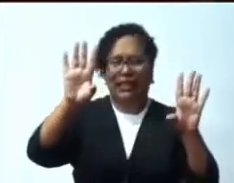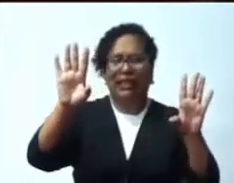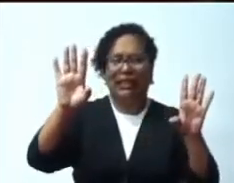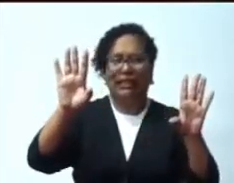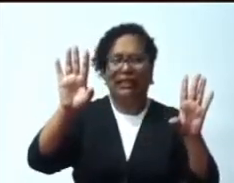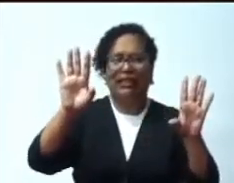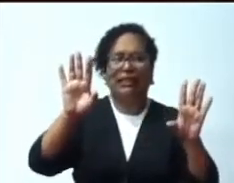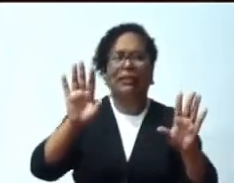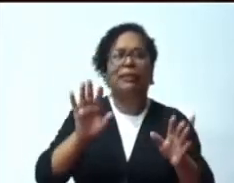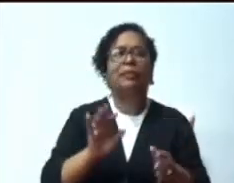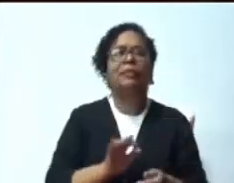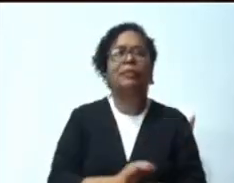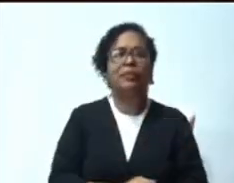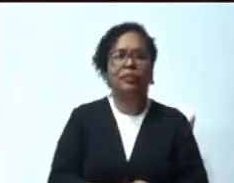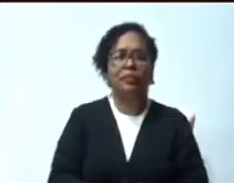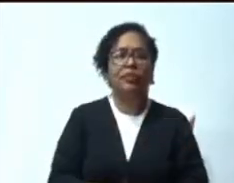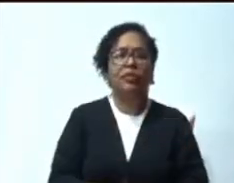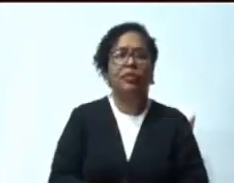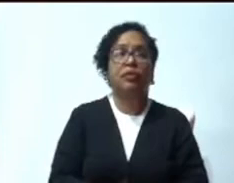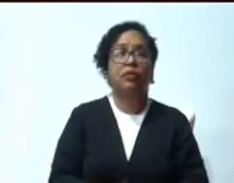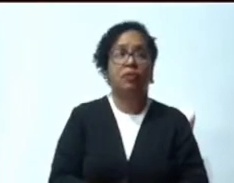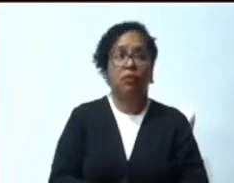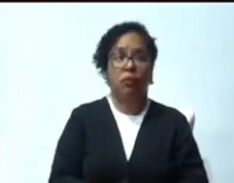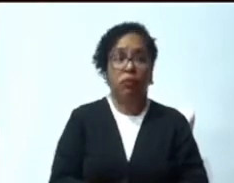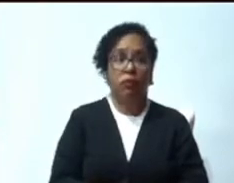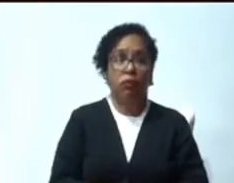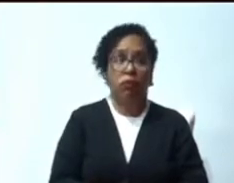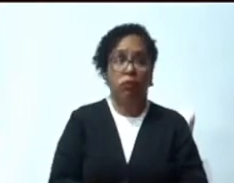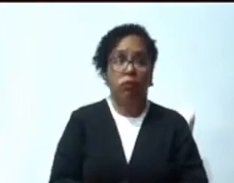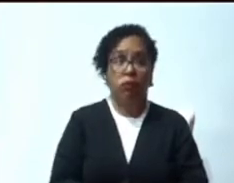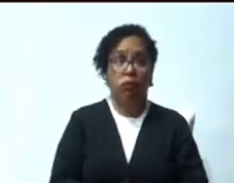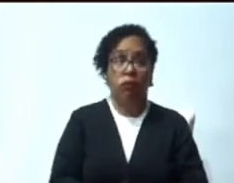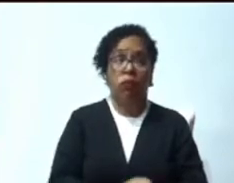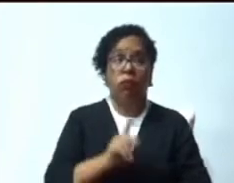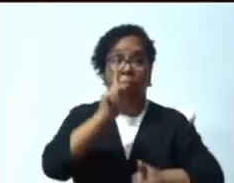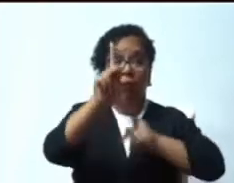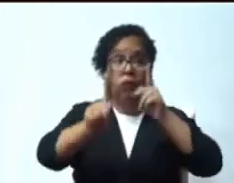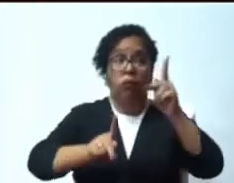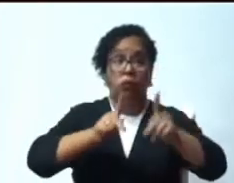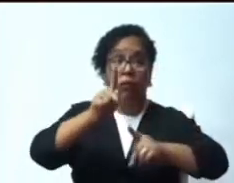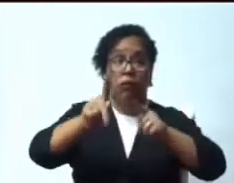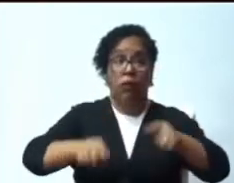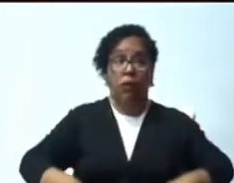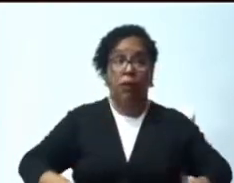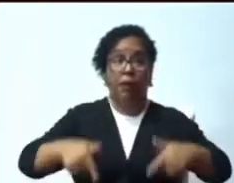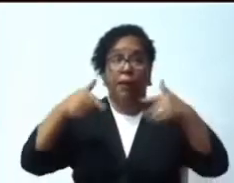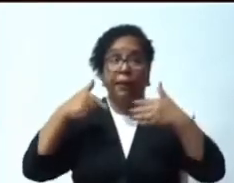y supervivencia de la población que vive alrededor del